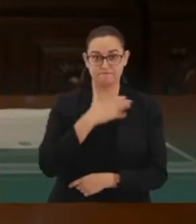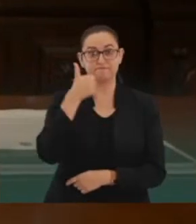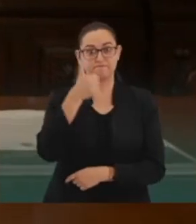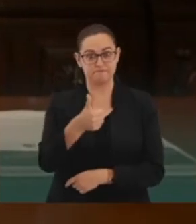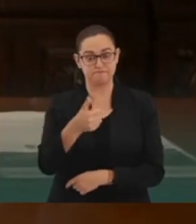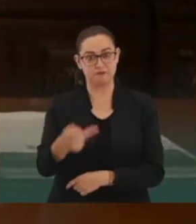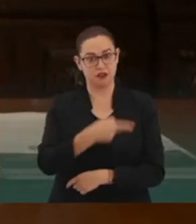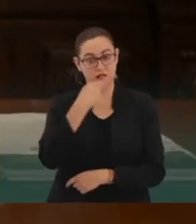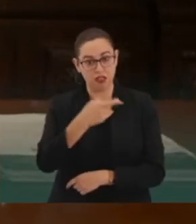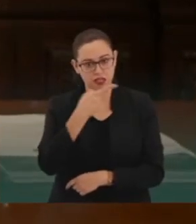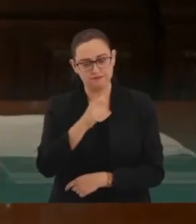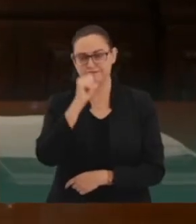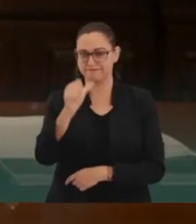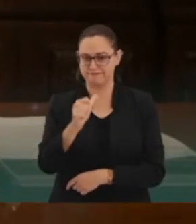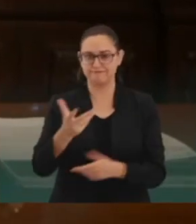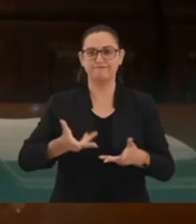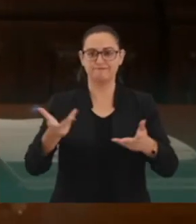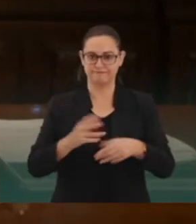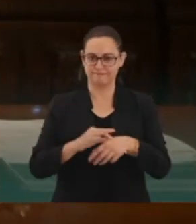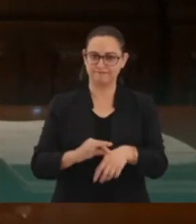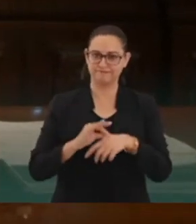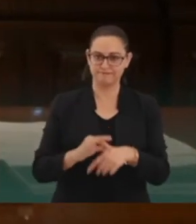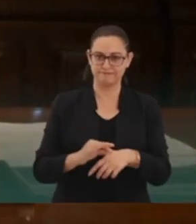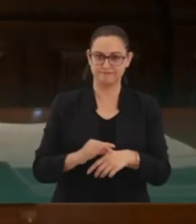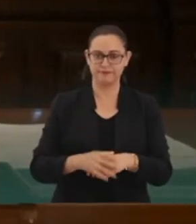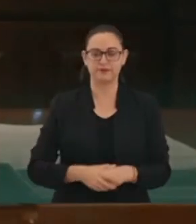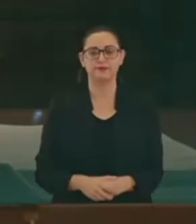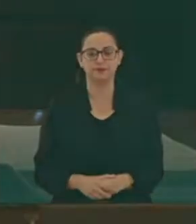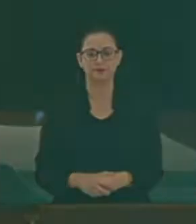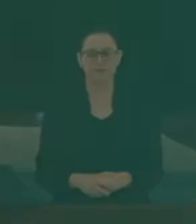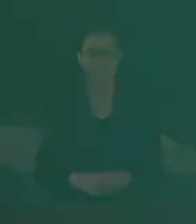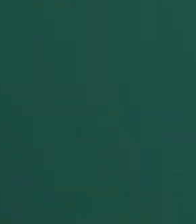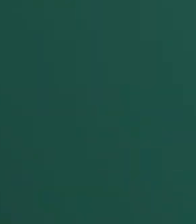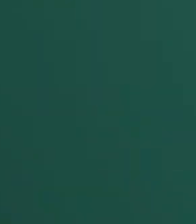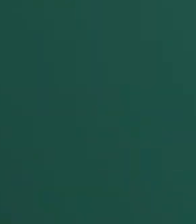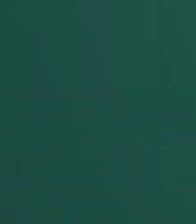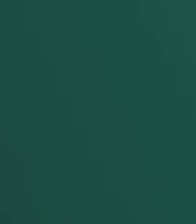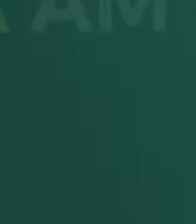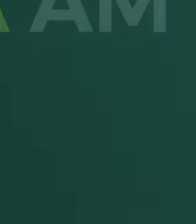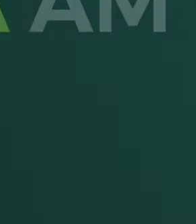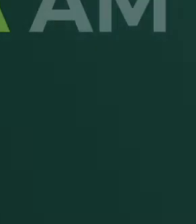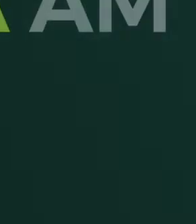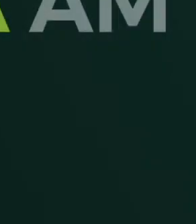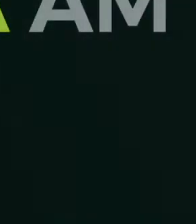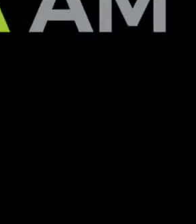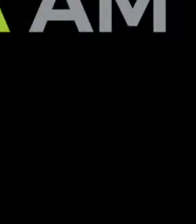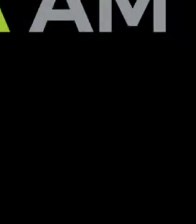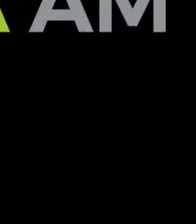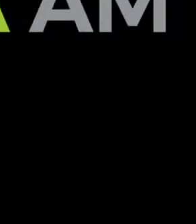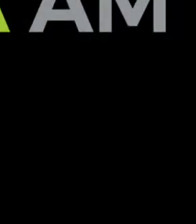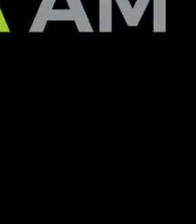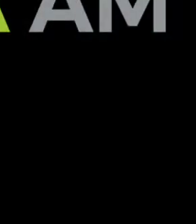bienestar. Hechos, no palabras. Tercer informe